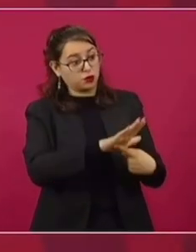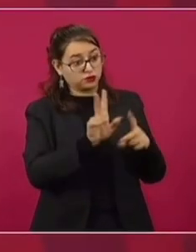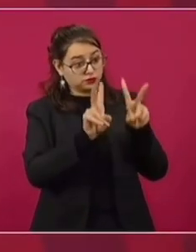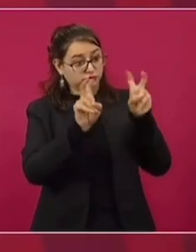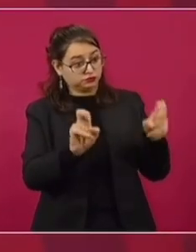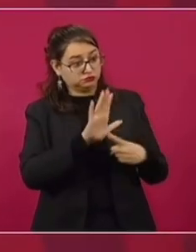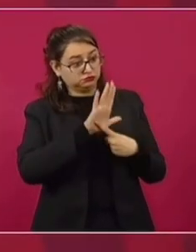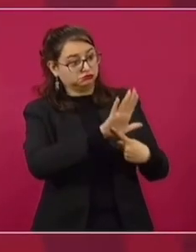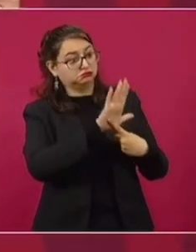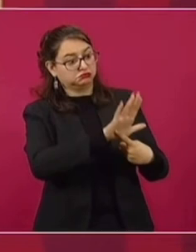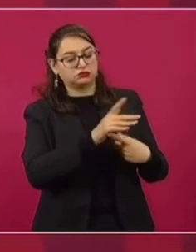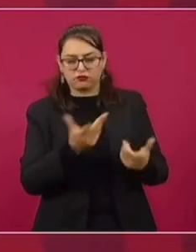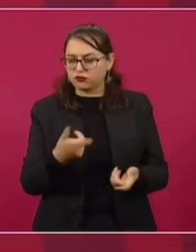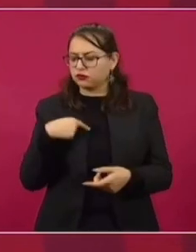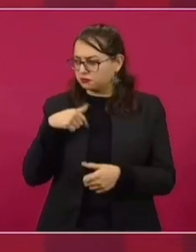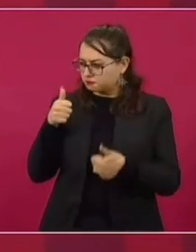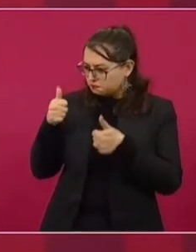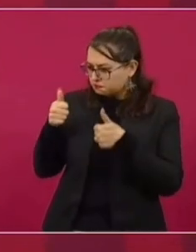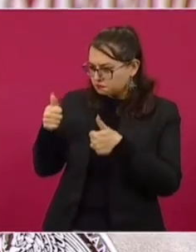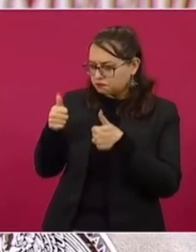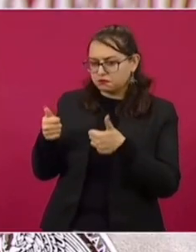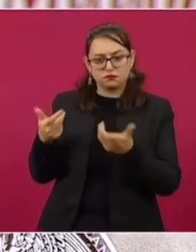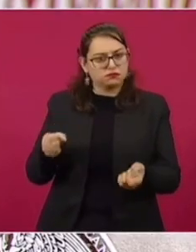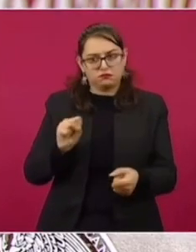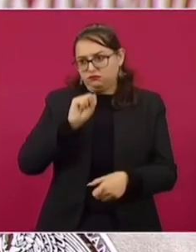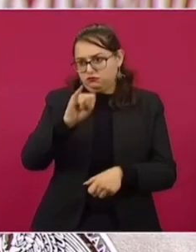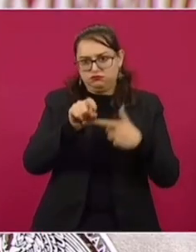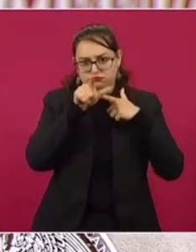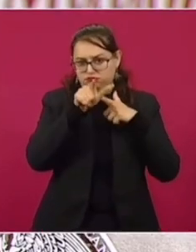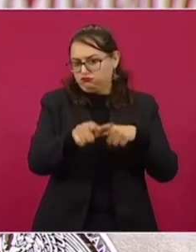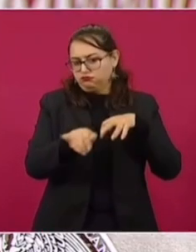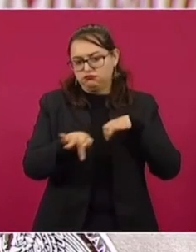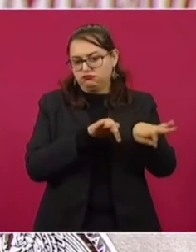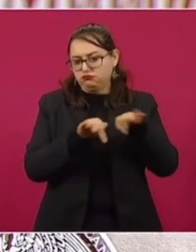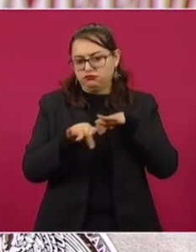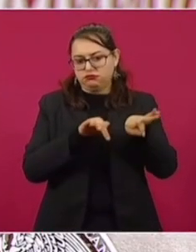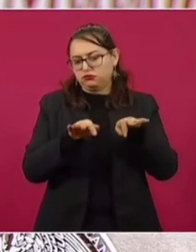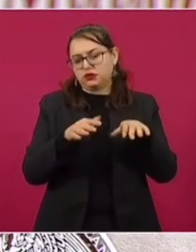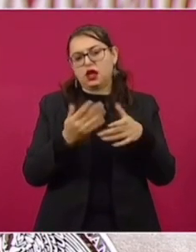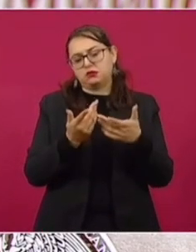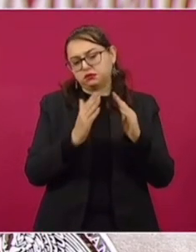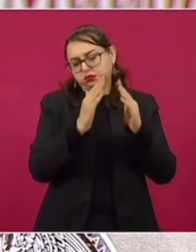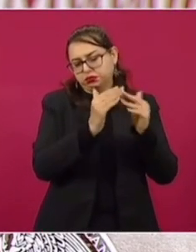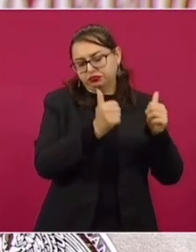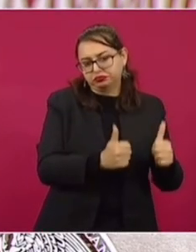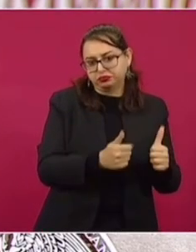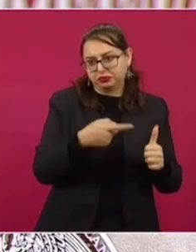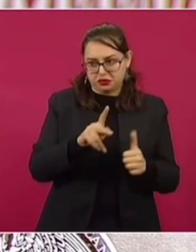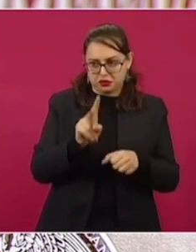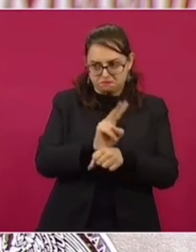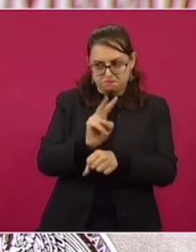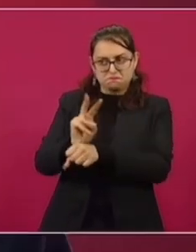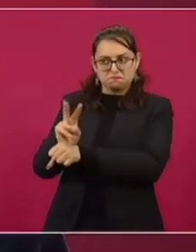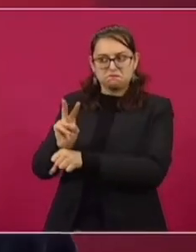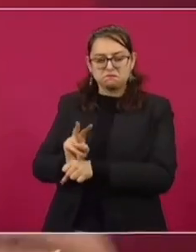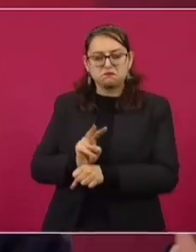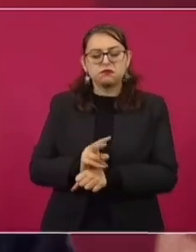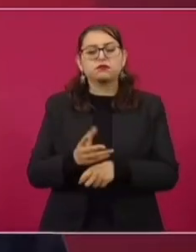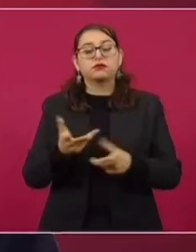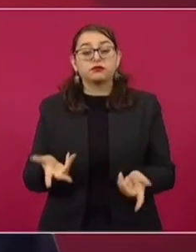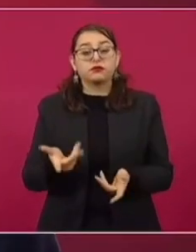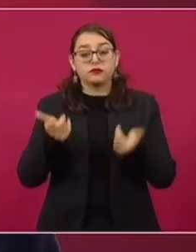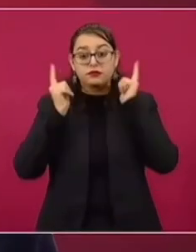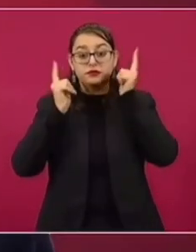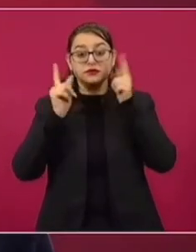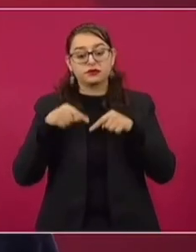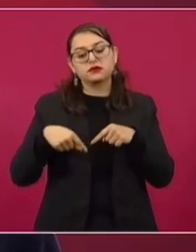muy al pendiente del Estado que guarda la Administración Pública Federal y nosotros esperamos que en